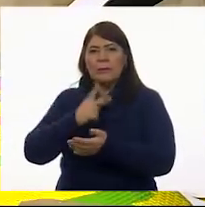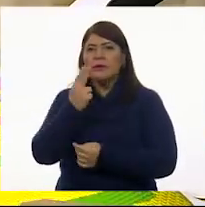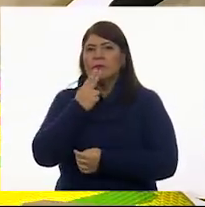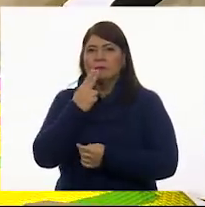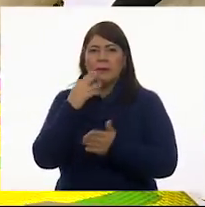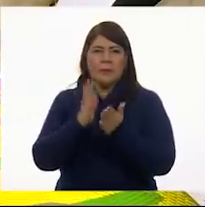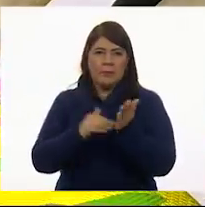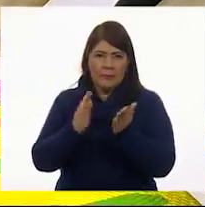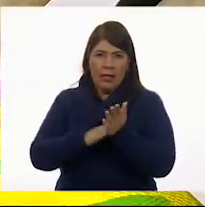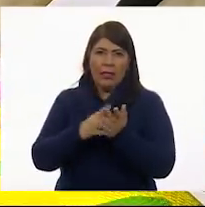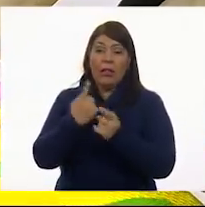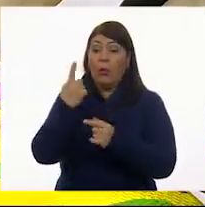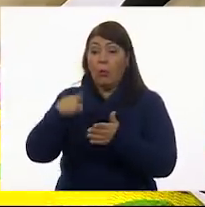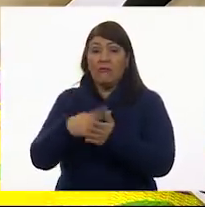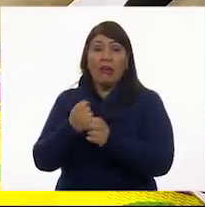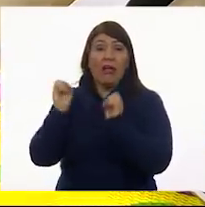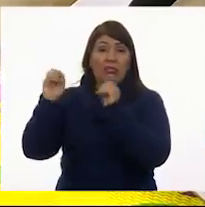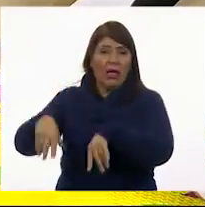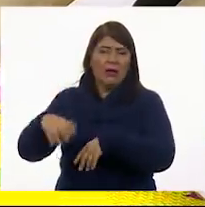¿Quieres ayudarme, Brie? Sí.